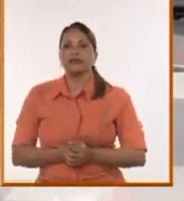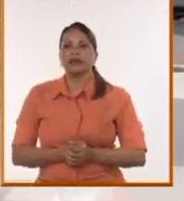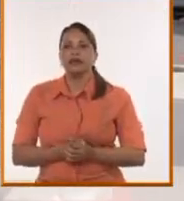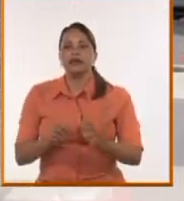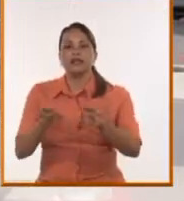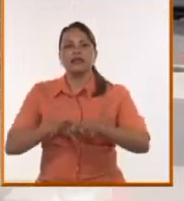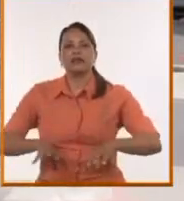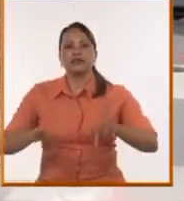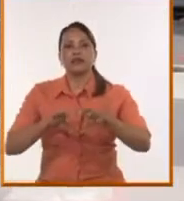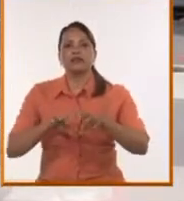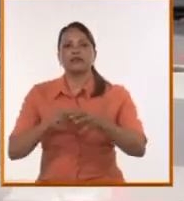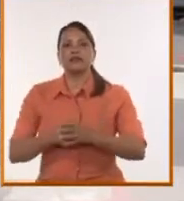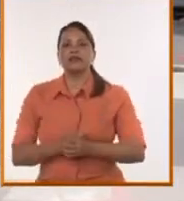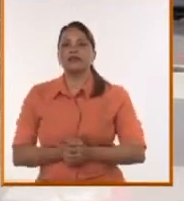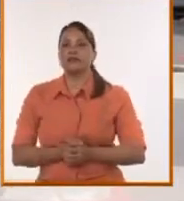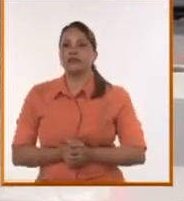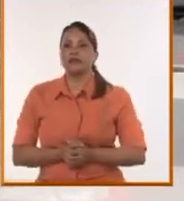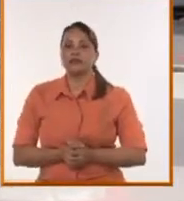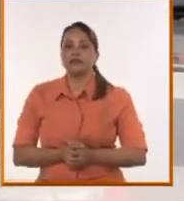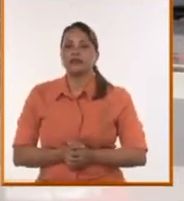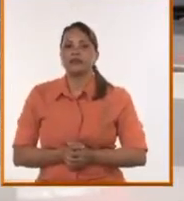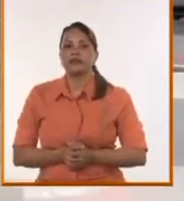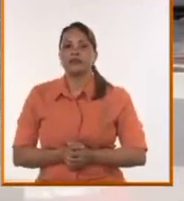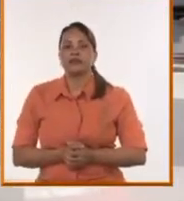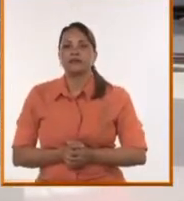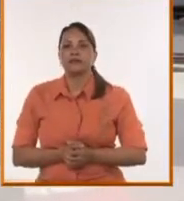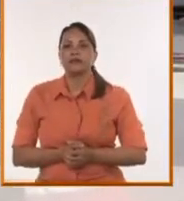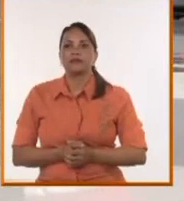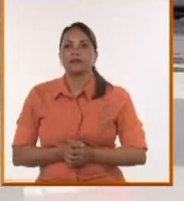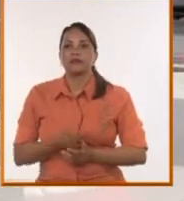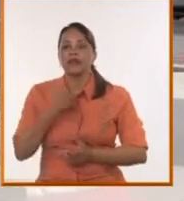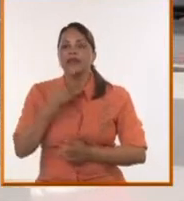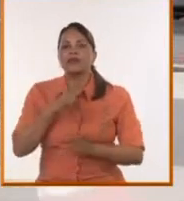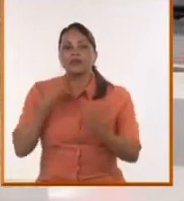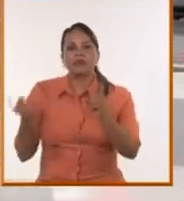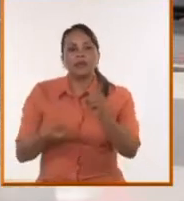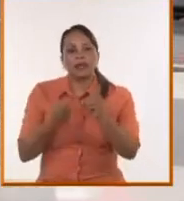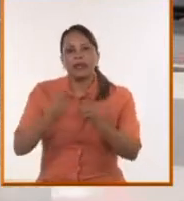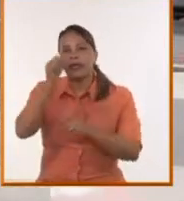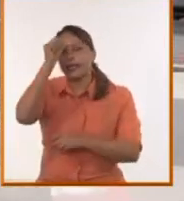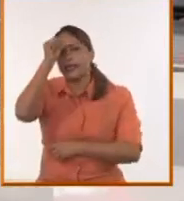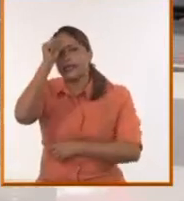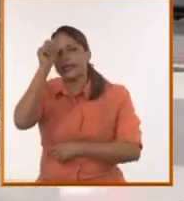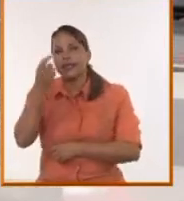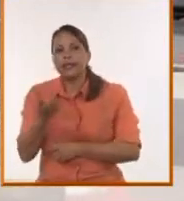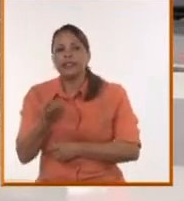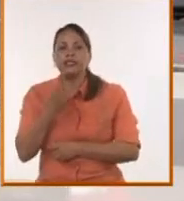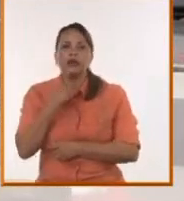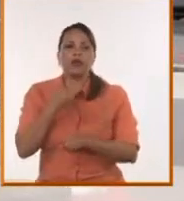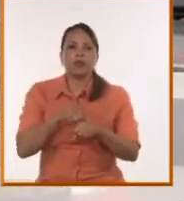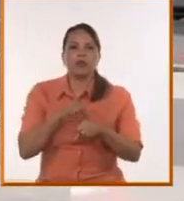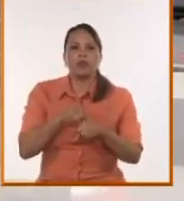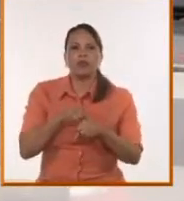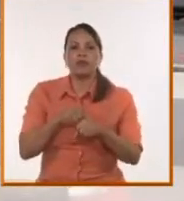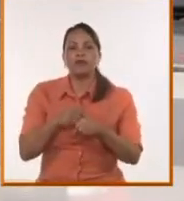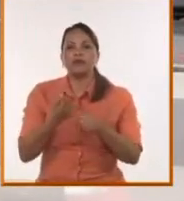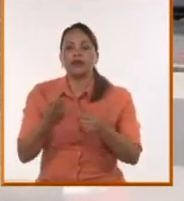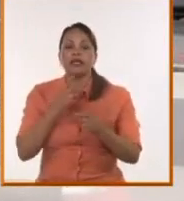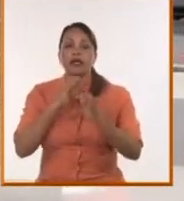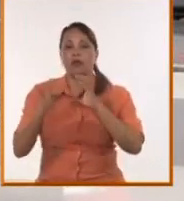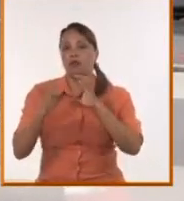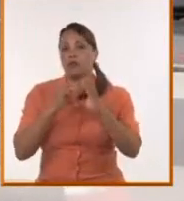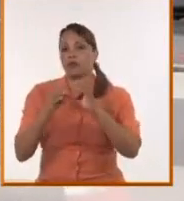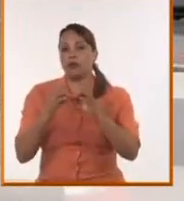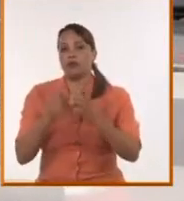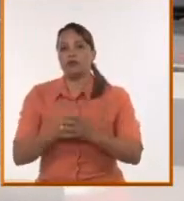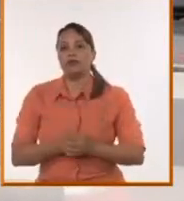guerras. Porque en la nueva concepción esta de las guerras híbridas, uno va sintiendo como que los medios de comunicación,